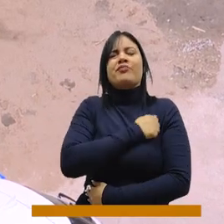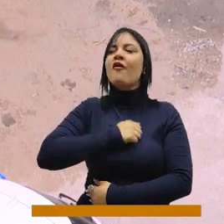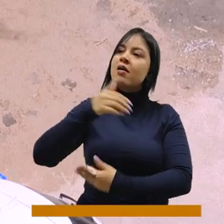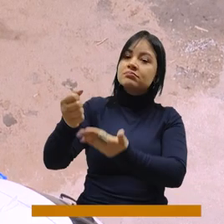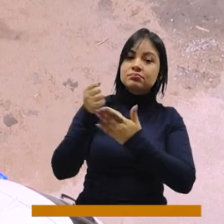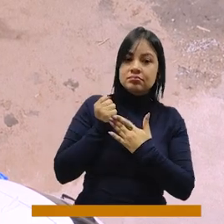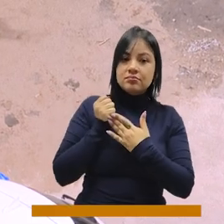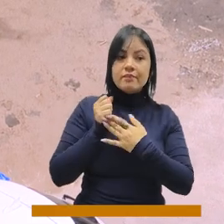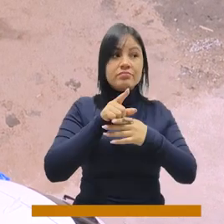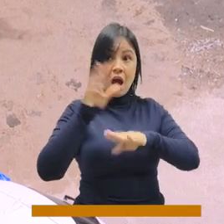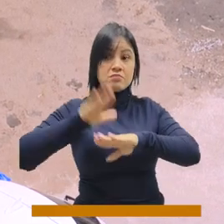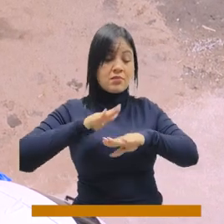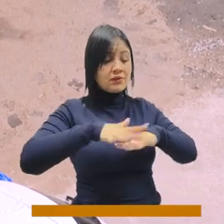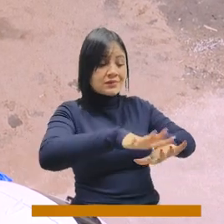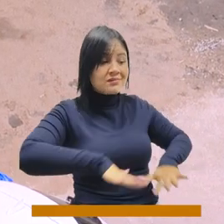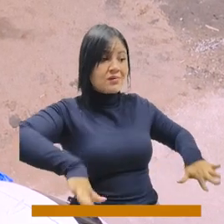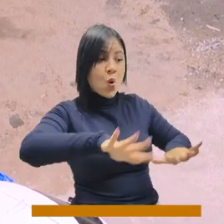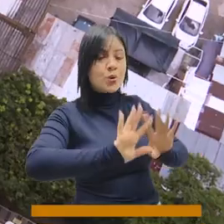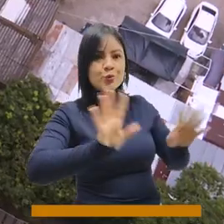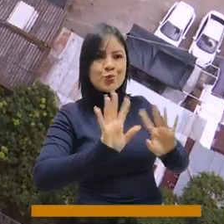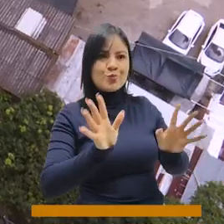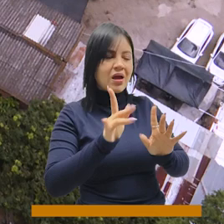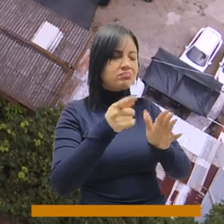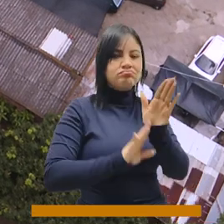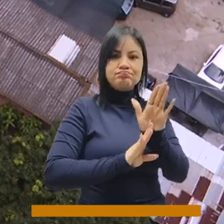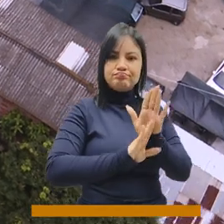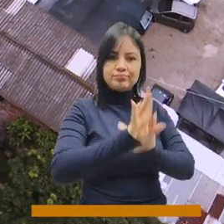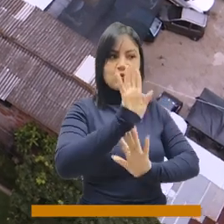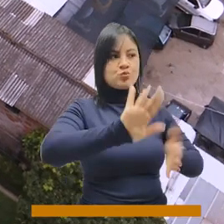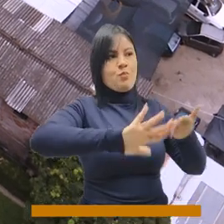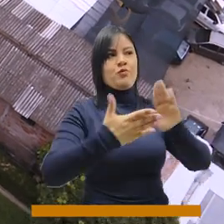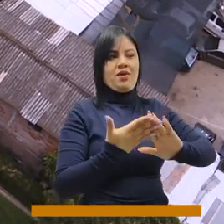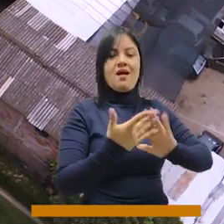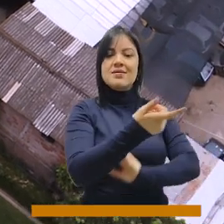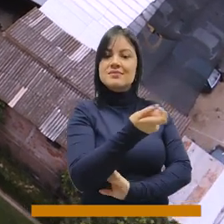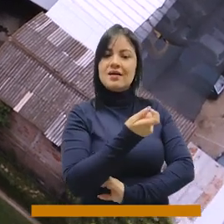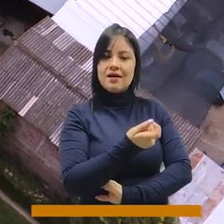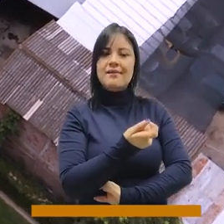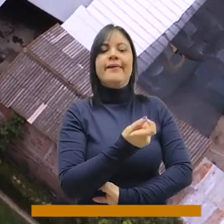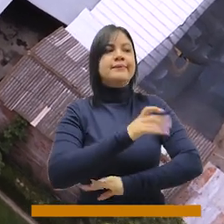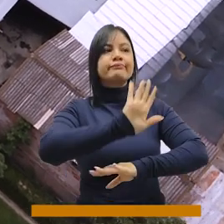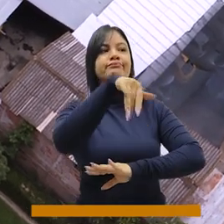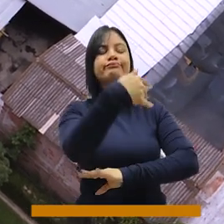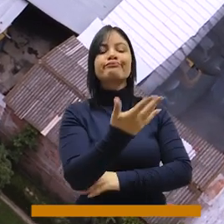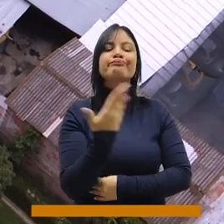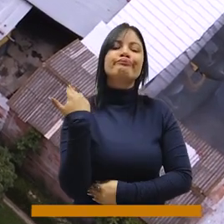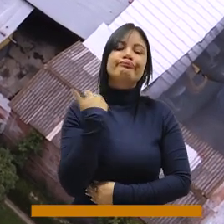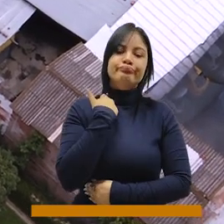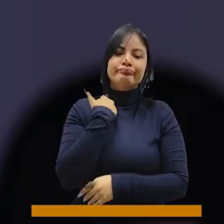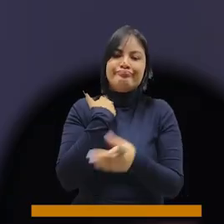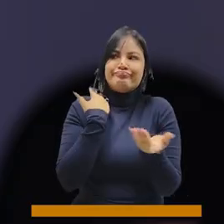que una zona que podría ser destinada al desarrollo de las comunidades cercanas se convierta